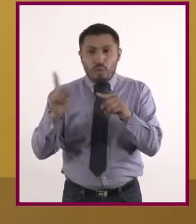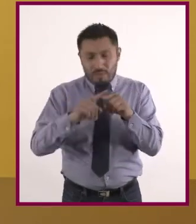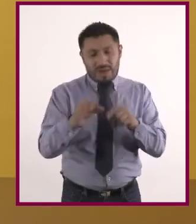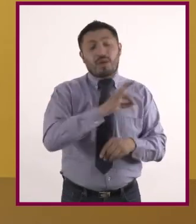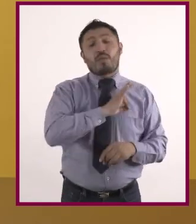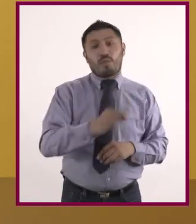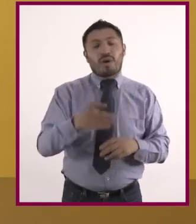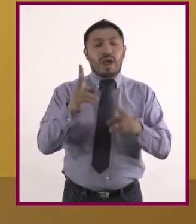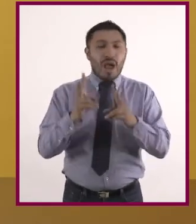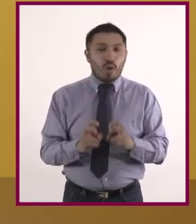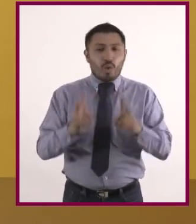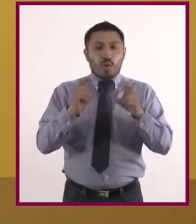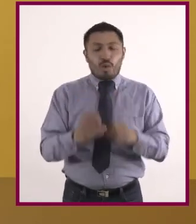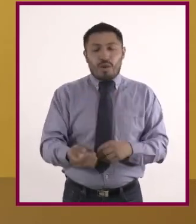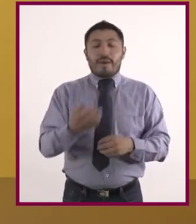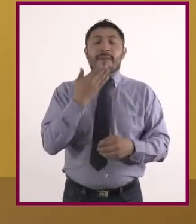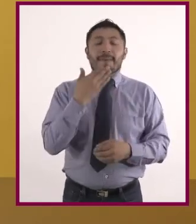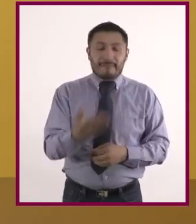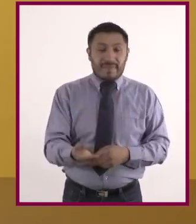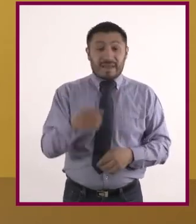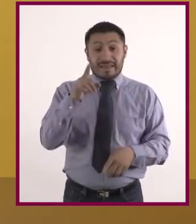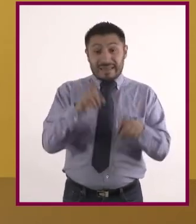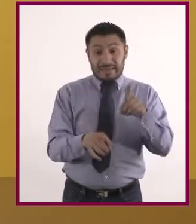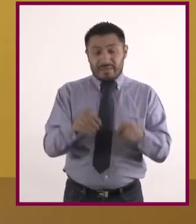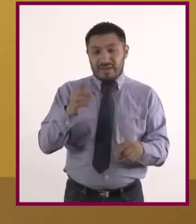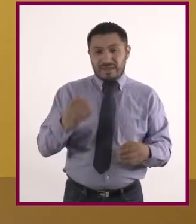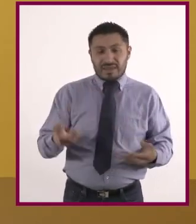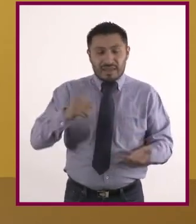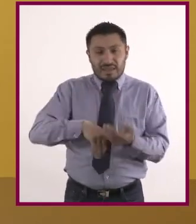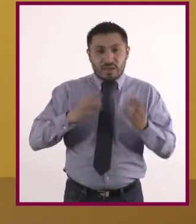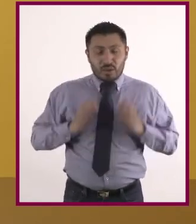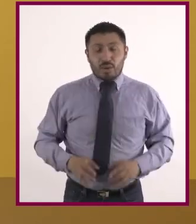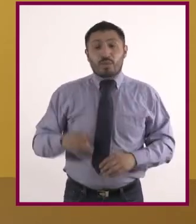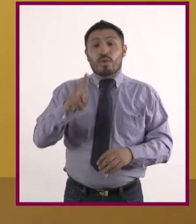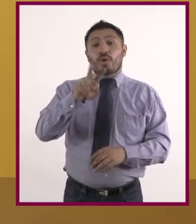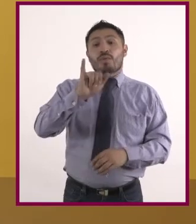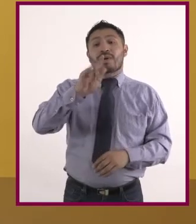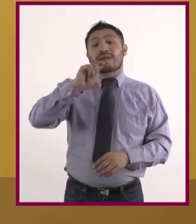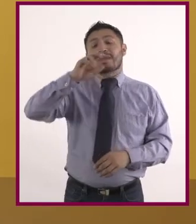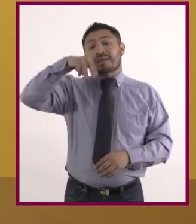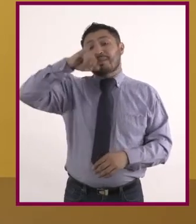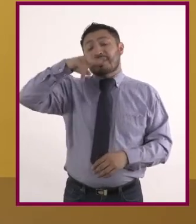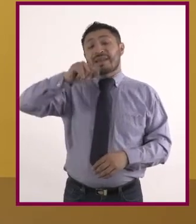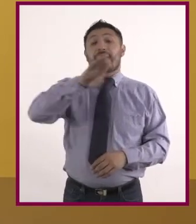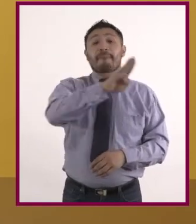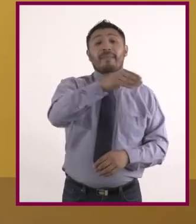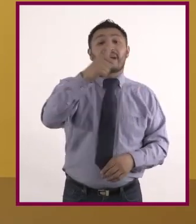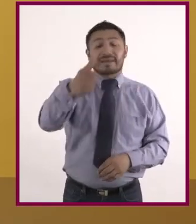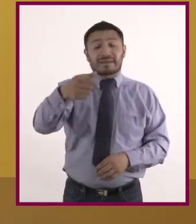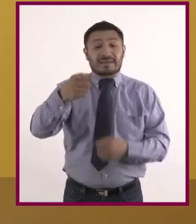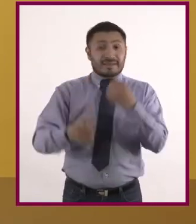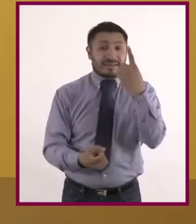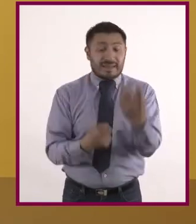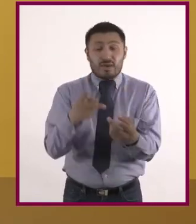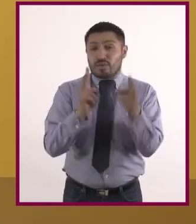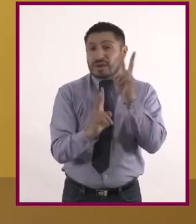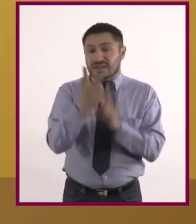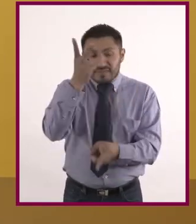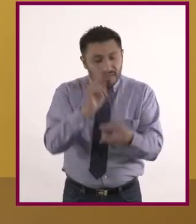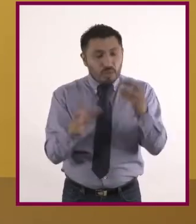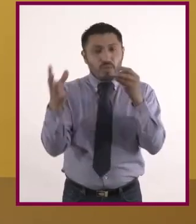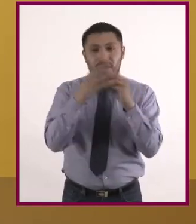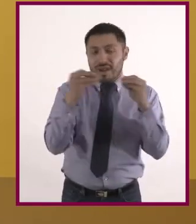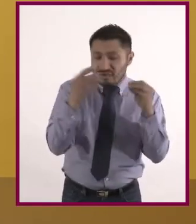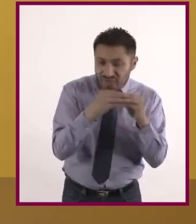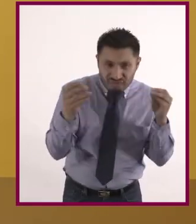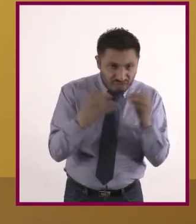glicina. Depende de que el cuerpo tenga suficiente vitamina B6 y de algunos enzimas para poder ser producido por el cuerpo, como